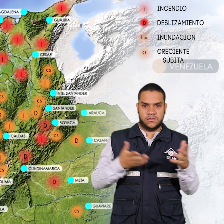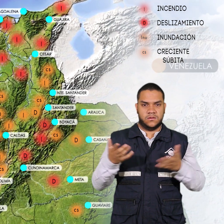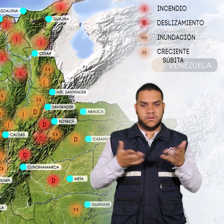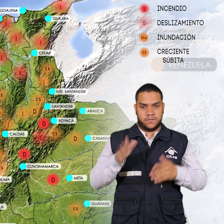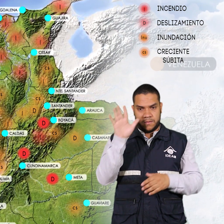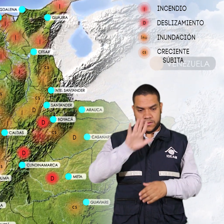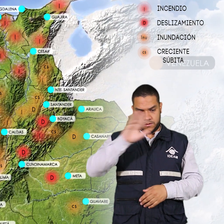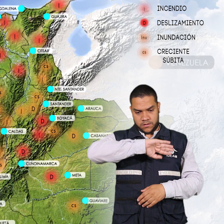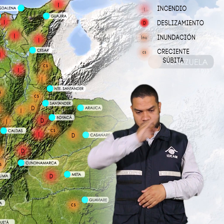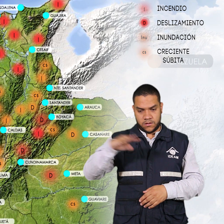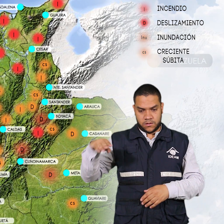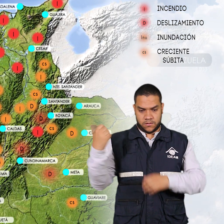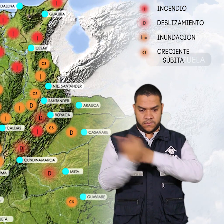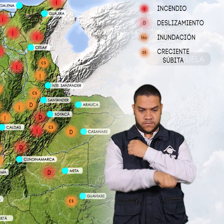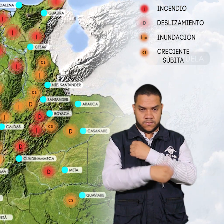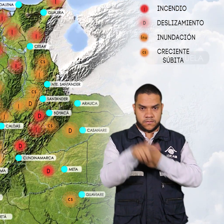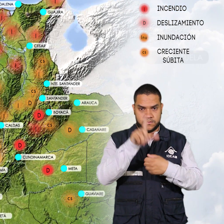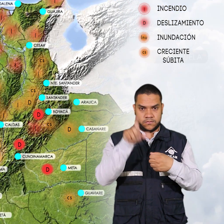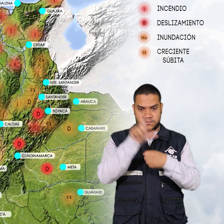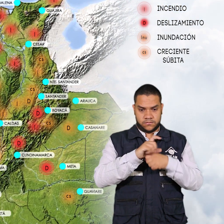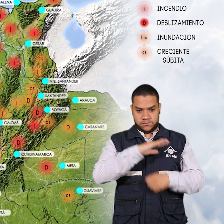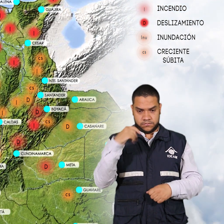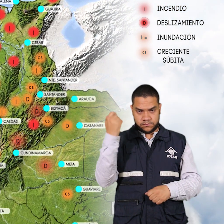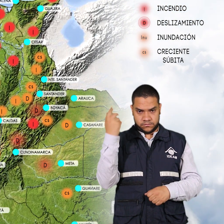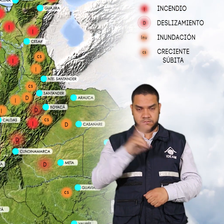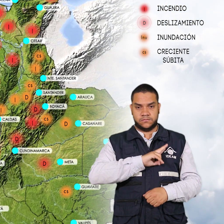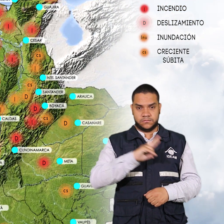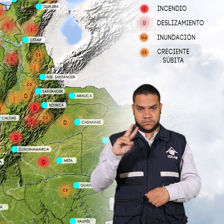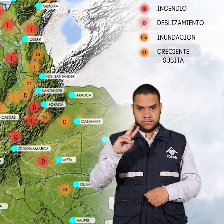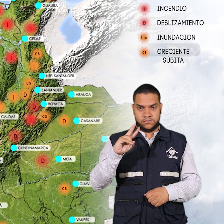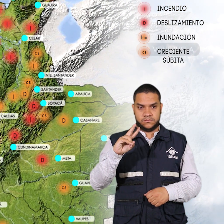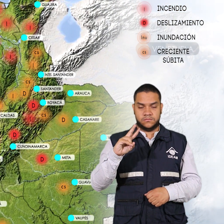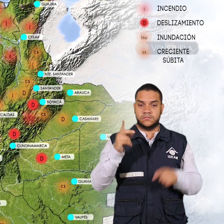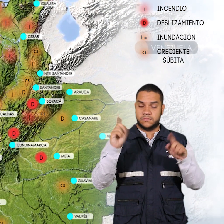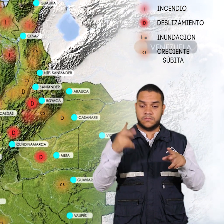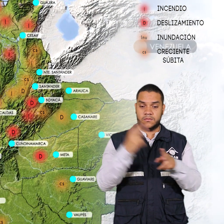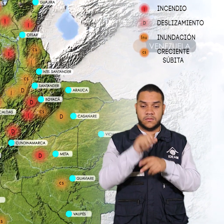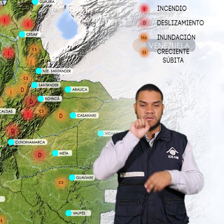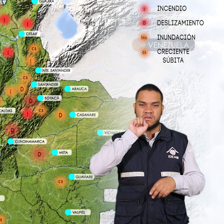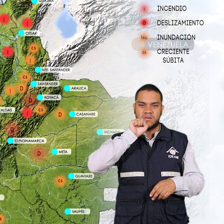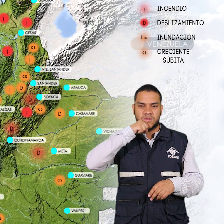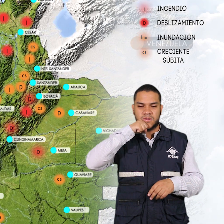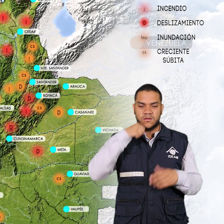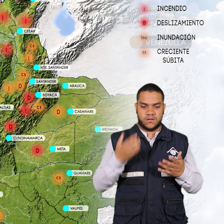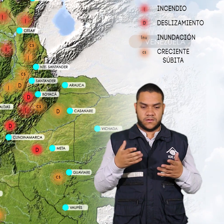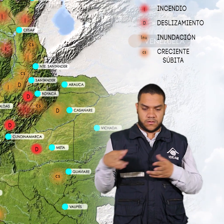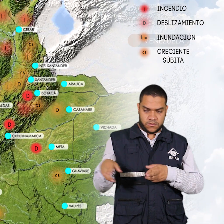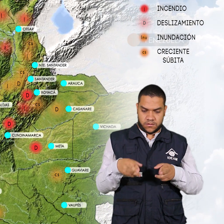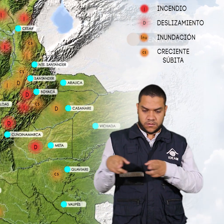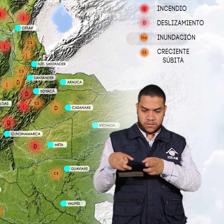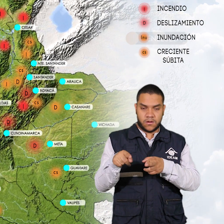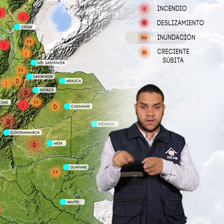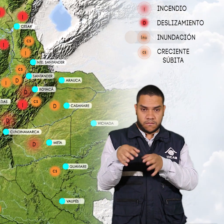departamentos de antioquia boyacá undinamarca meta y valle del cauca alerta naranja por niveles bajos en la cuenca baja de los